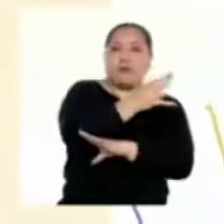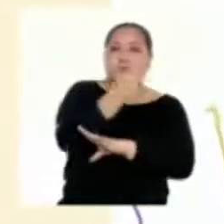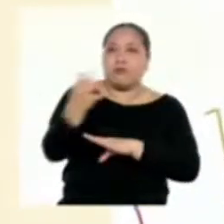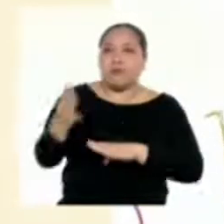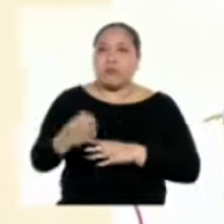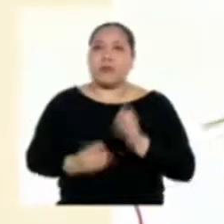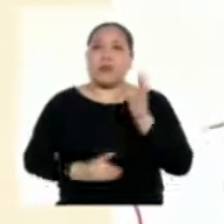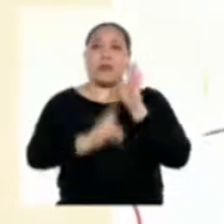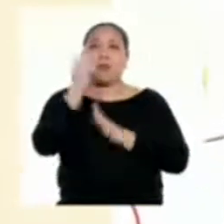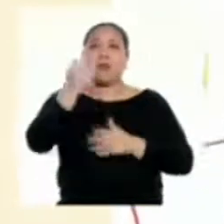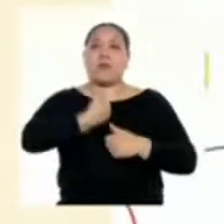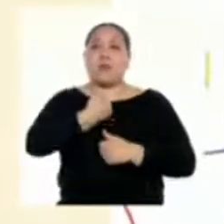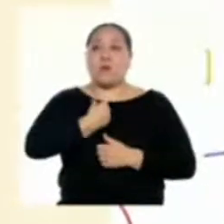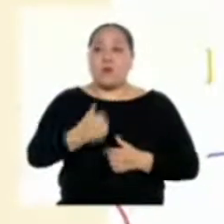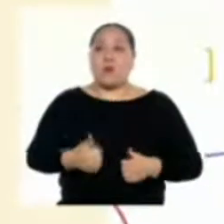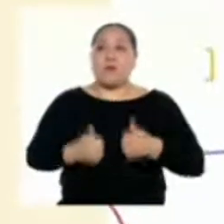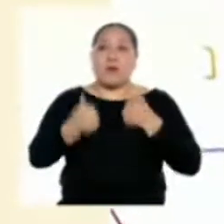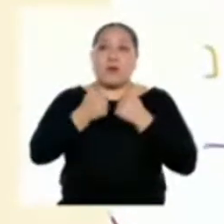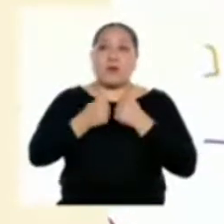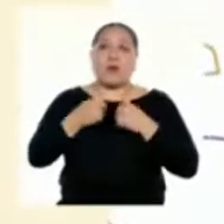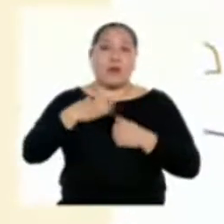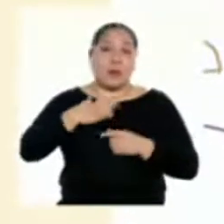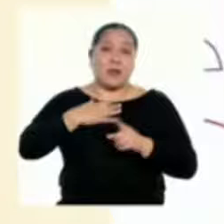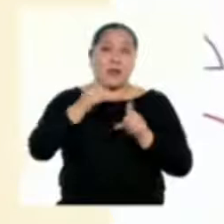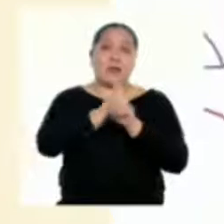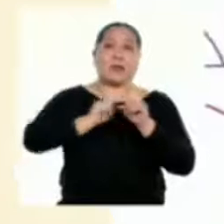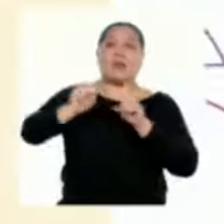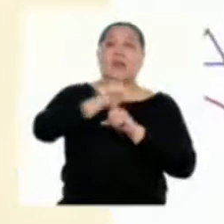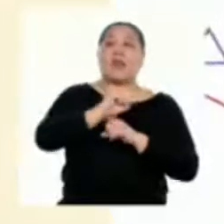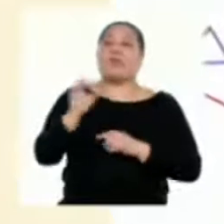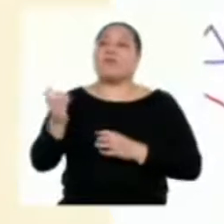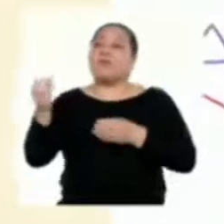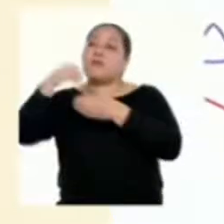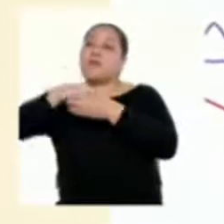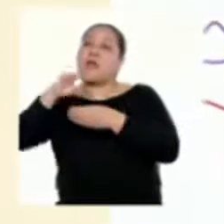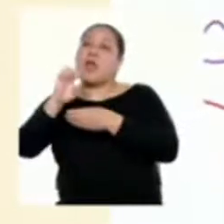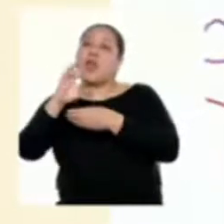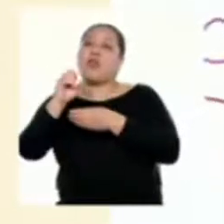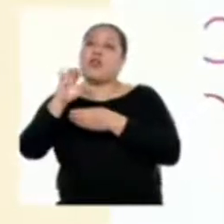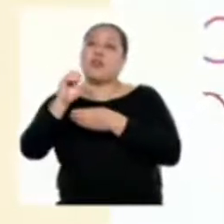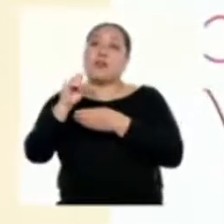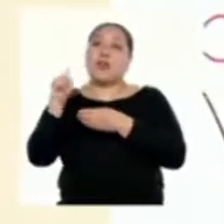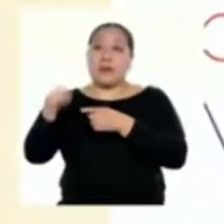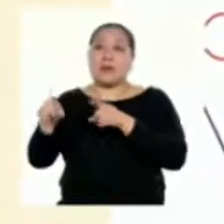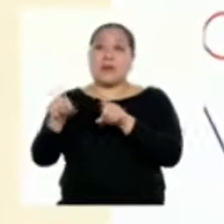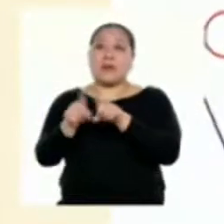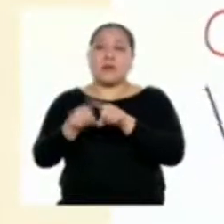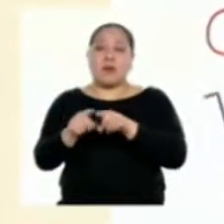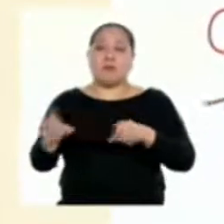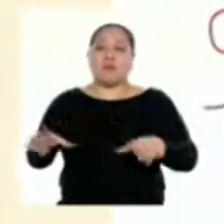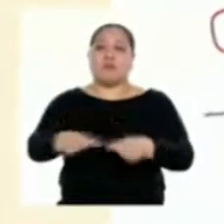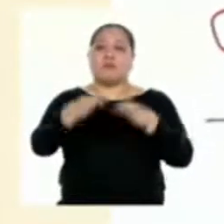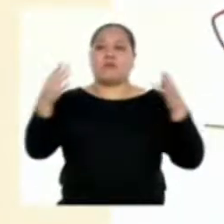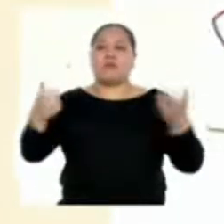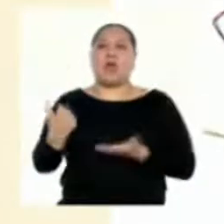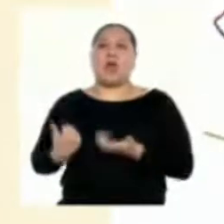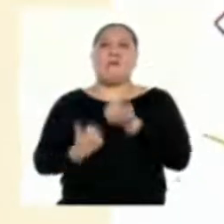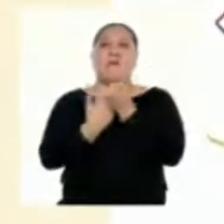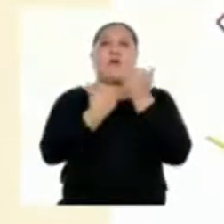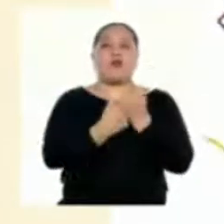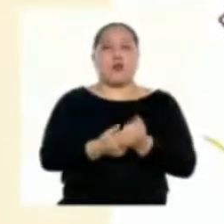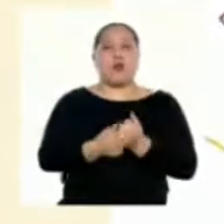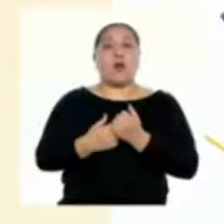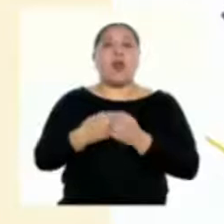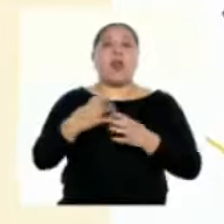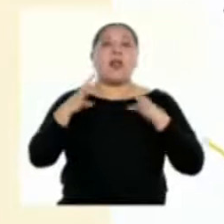nuestra sociedad. Los ecosistemas que también forman parte de la biodiversidad tienen también amplias contribuciones a nuestra calidad de vida.